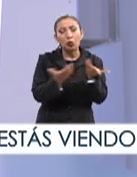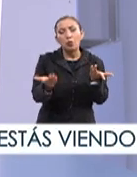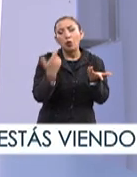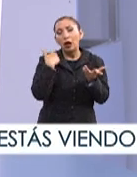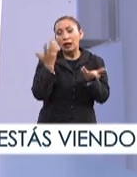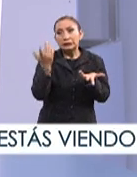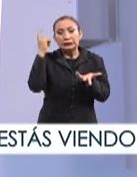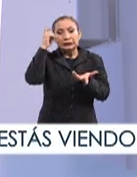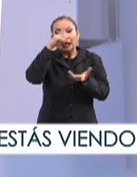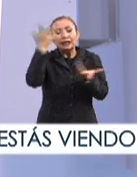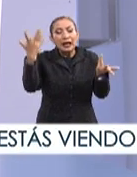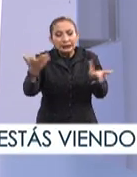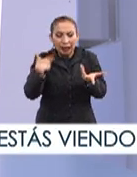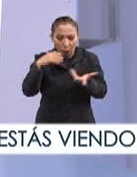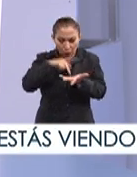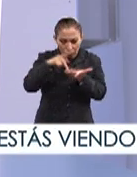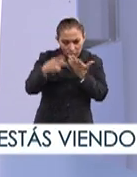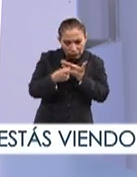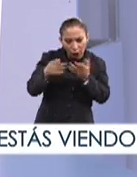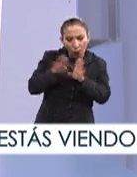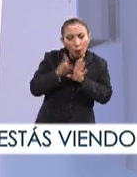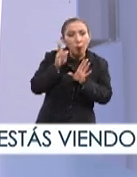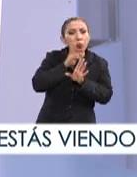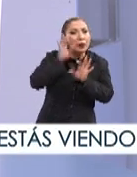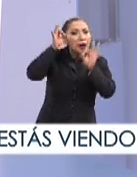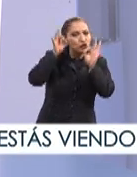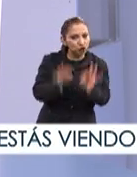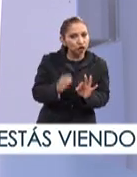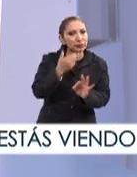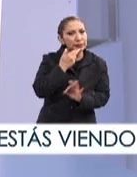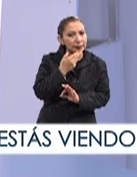el reto era construir el prototipo y mostrar que funcionaba.